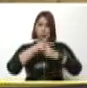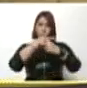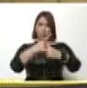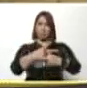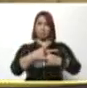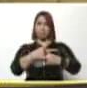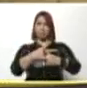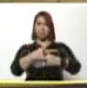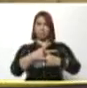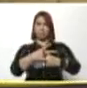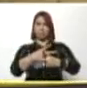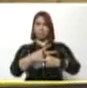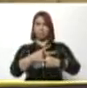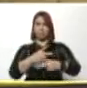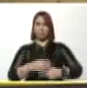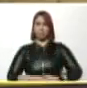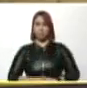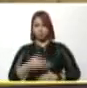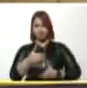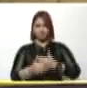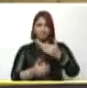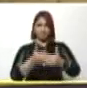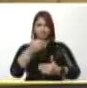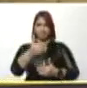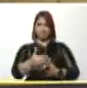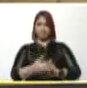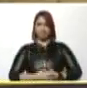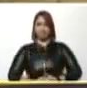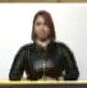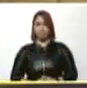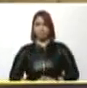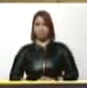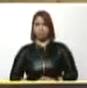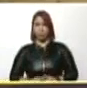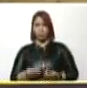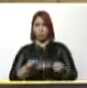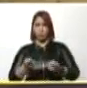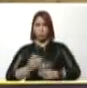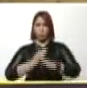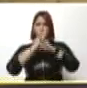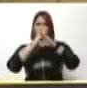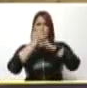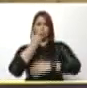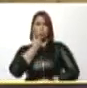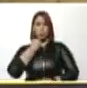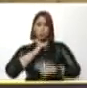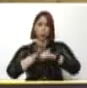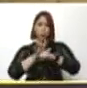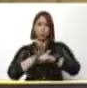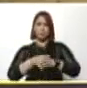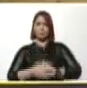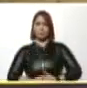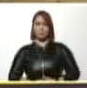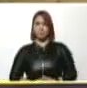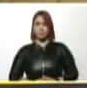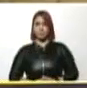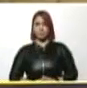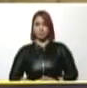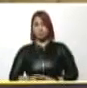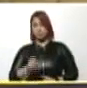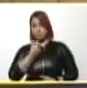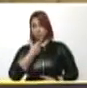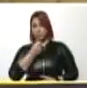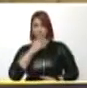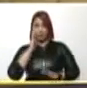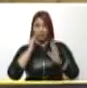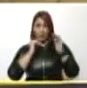de avanzar en el control de la pandemia. En los tratamientos